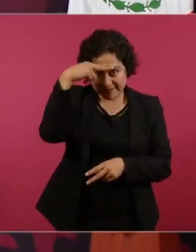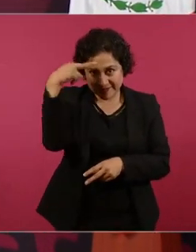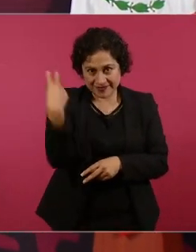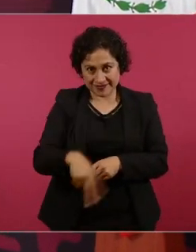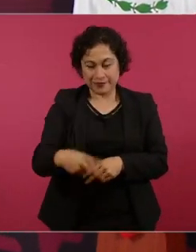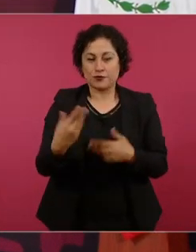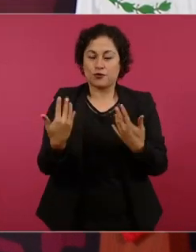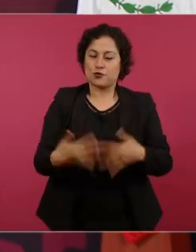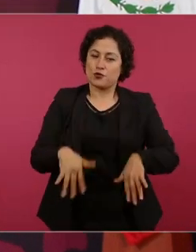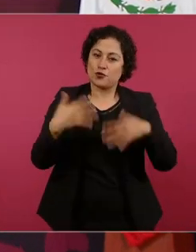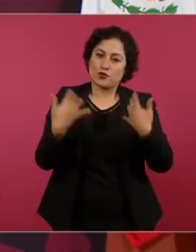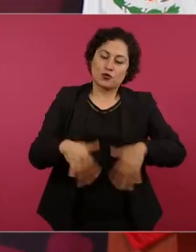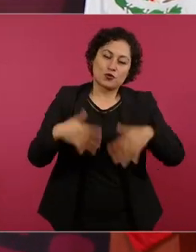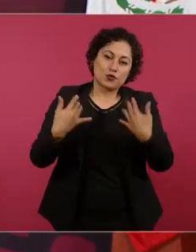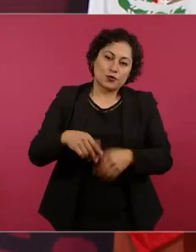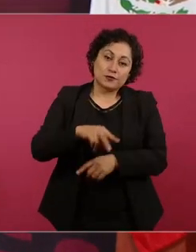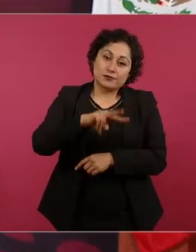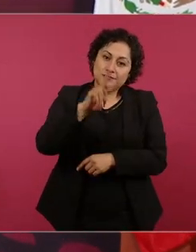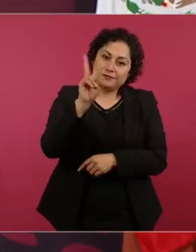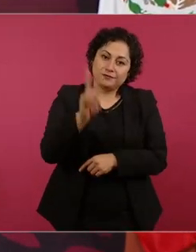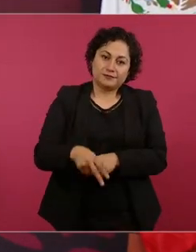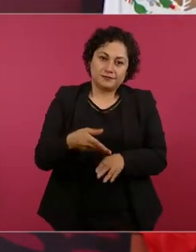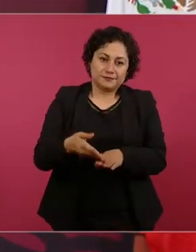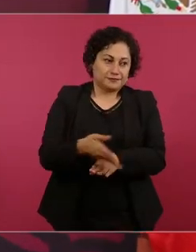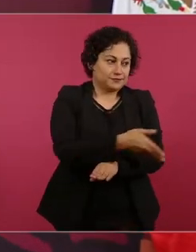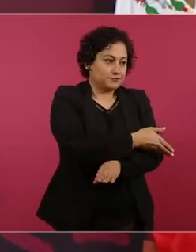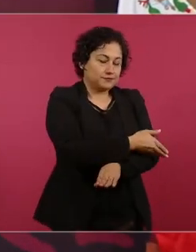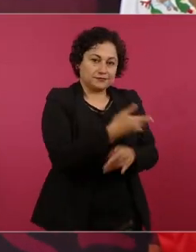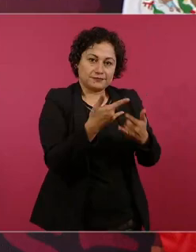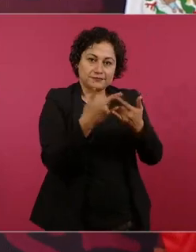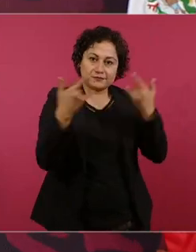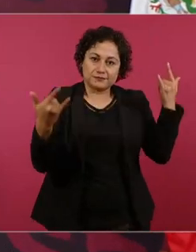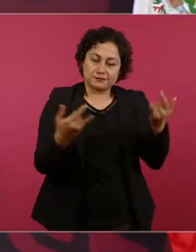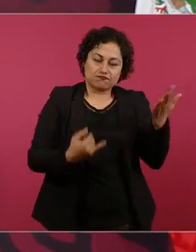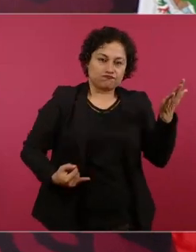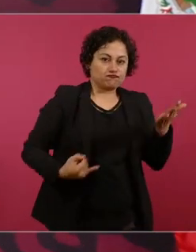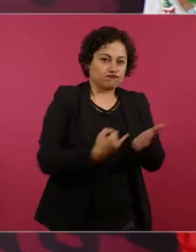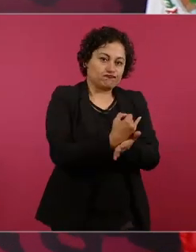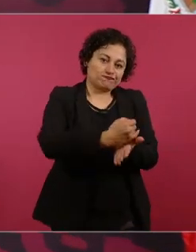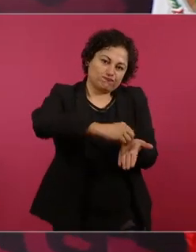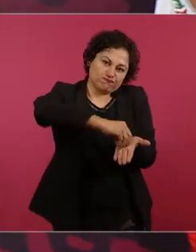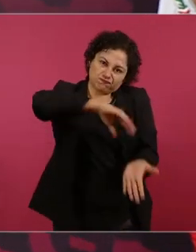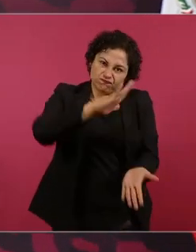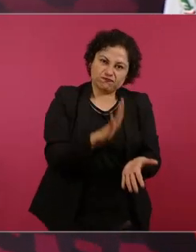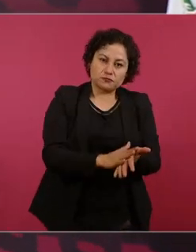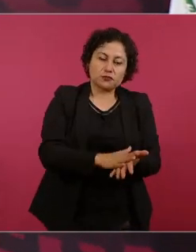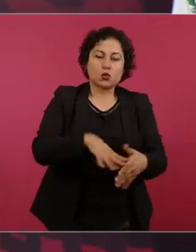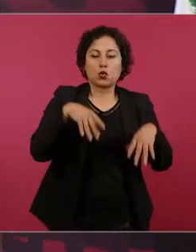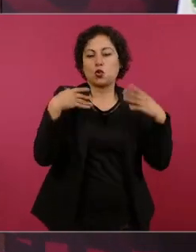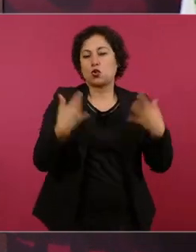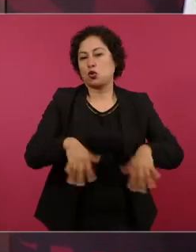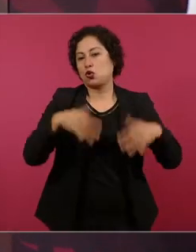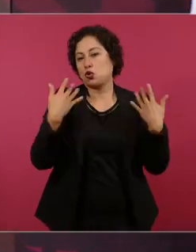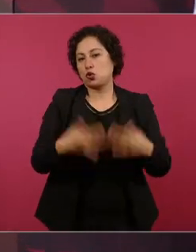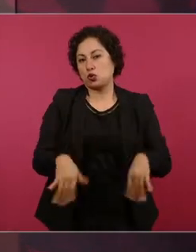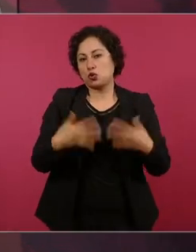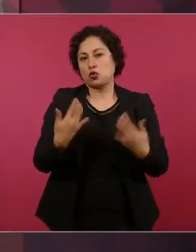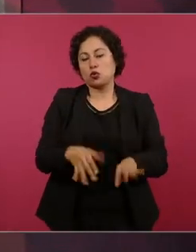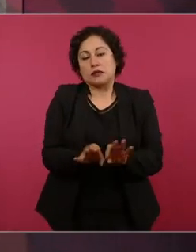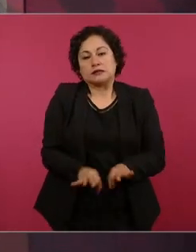hecho fue una decisión y un hecho histórico es una fecha